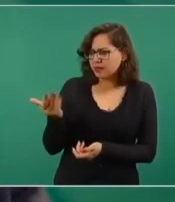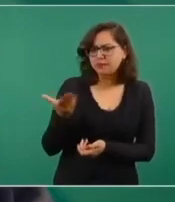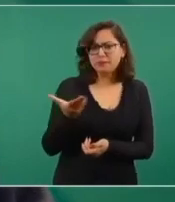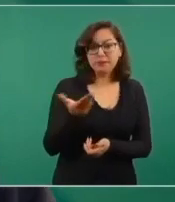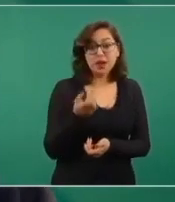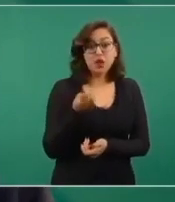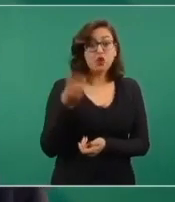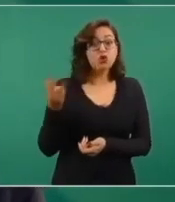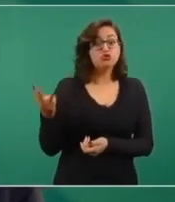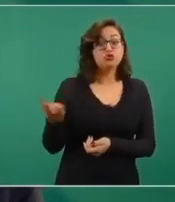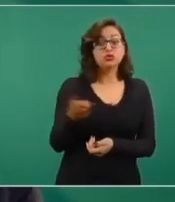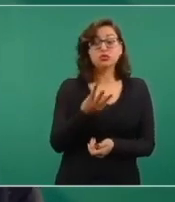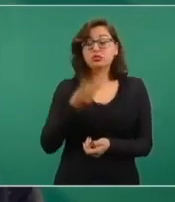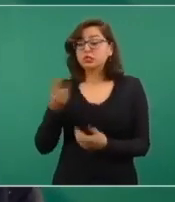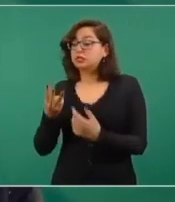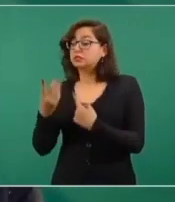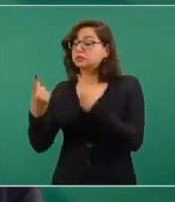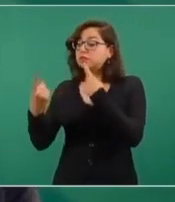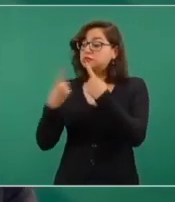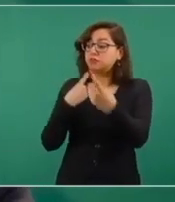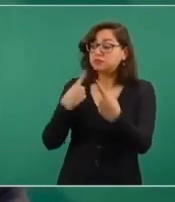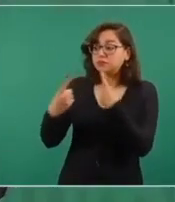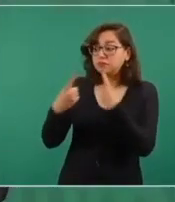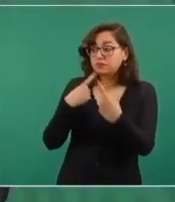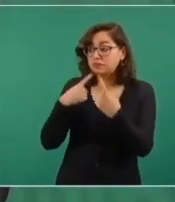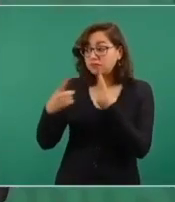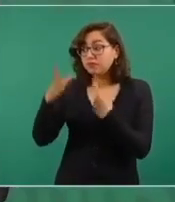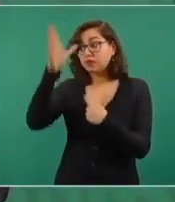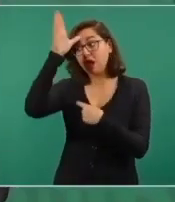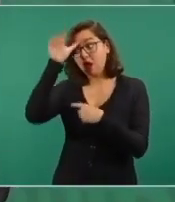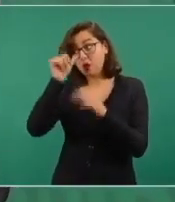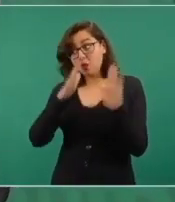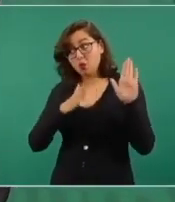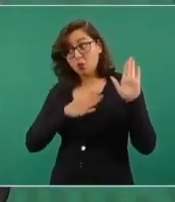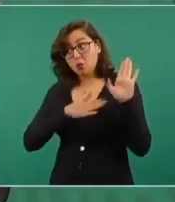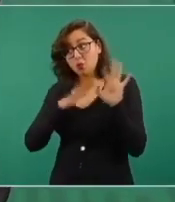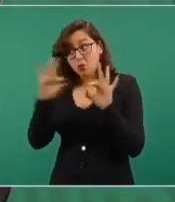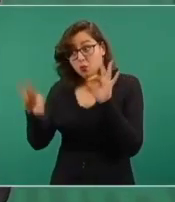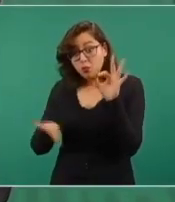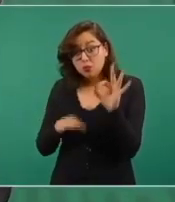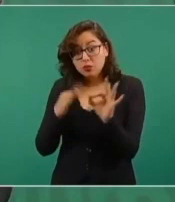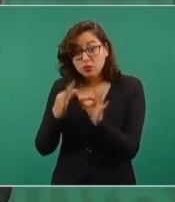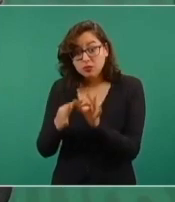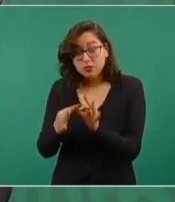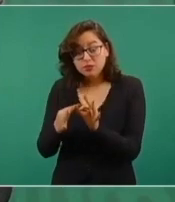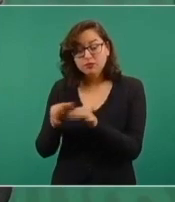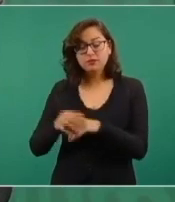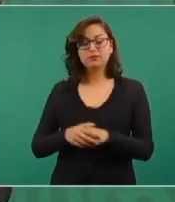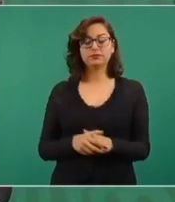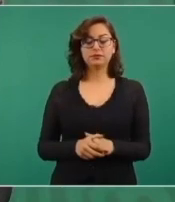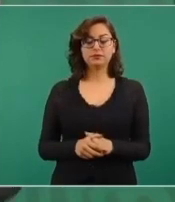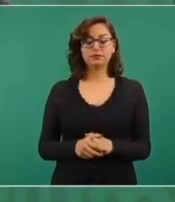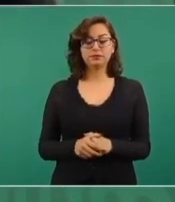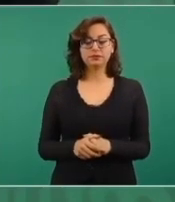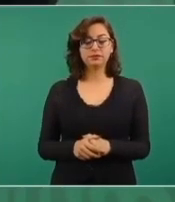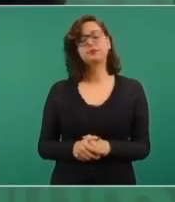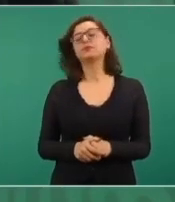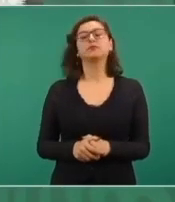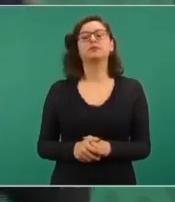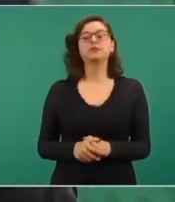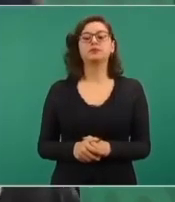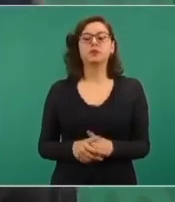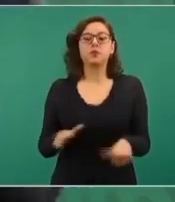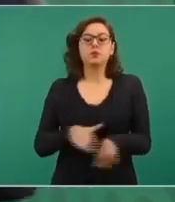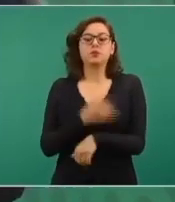con compromiso llegar a acuerdos, porque los